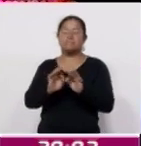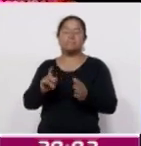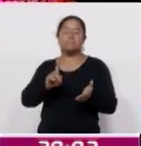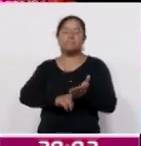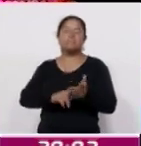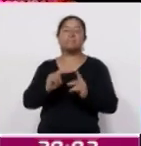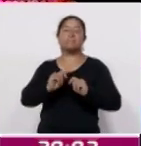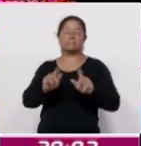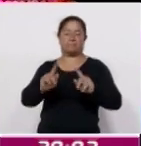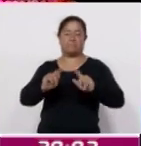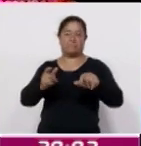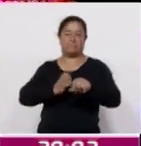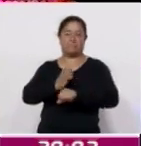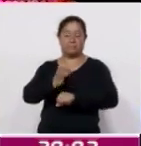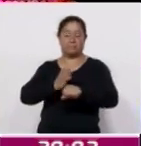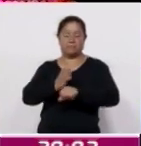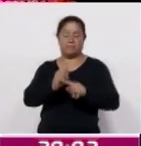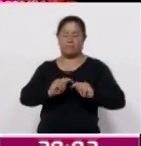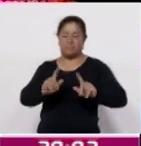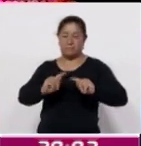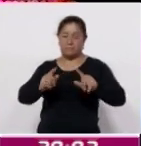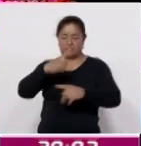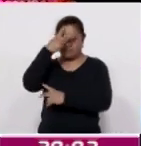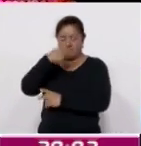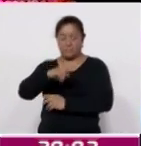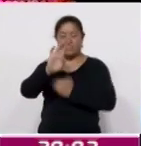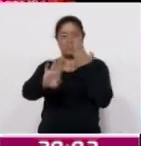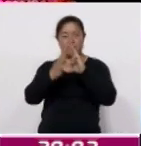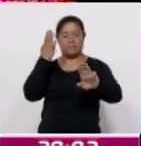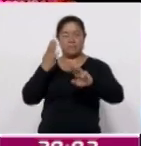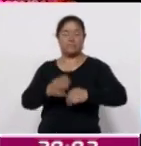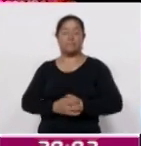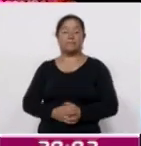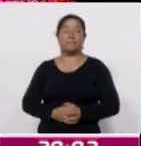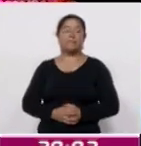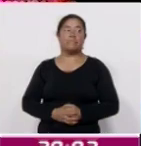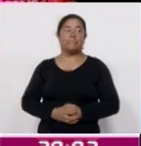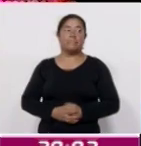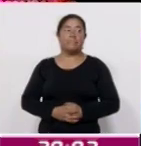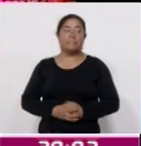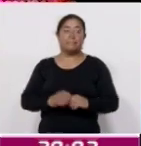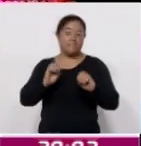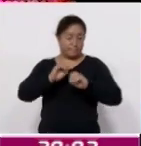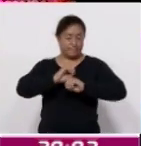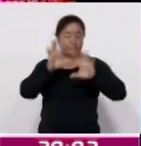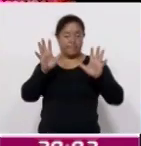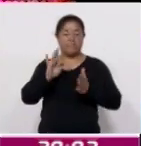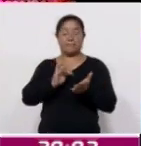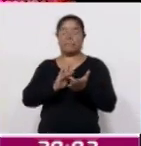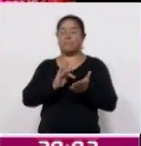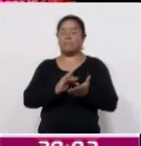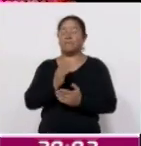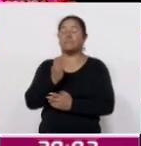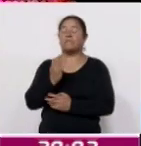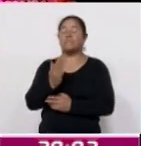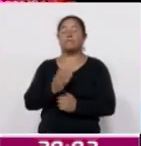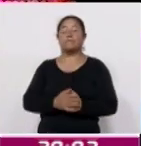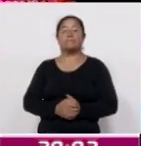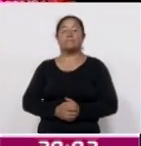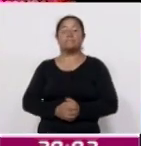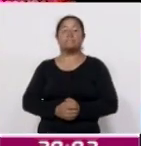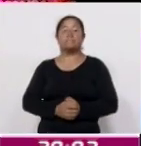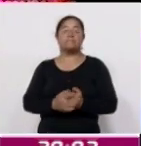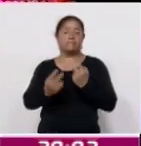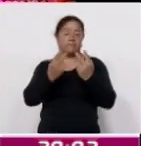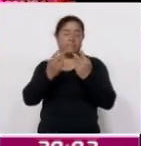últimas horas en nuestro estado, México y el mundo. Y por supuesto queremos reiterarle en nuestras redes, nos encontramos